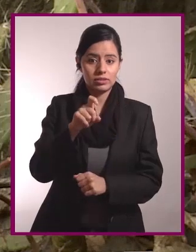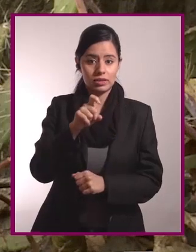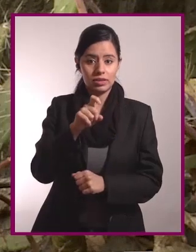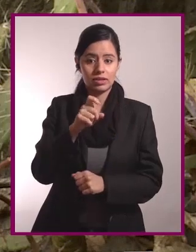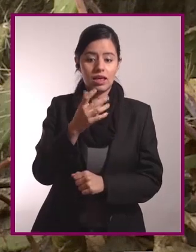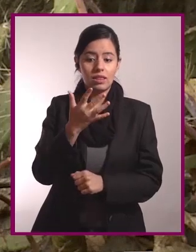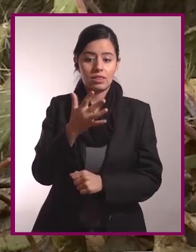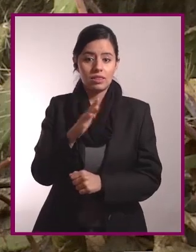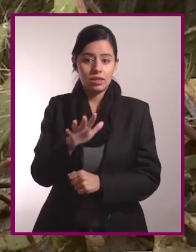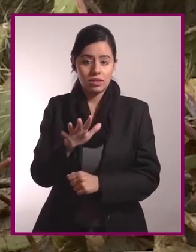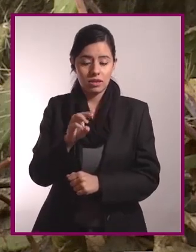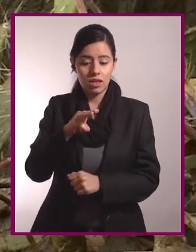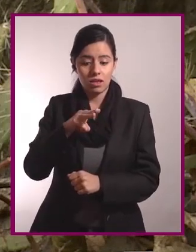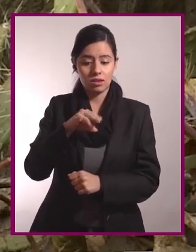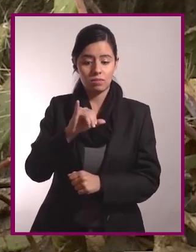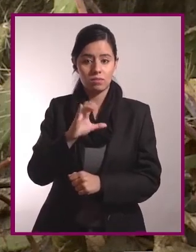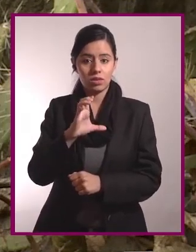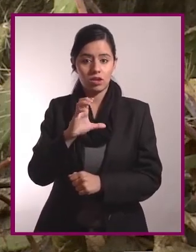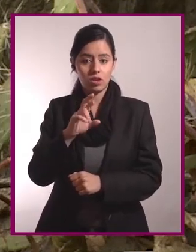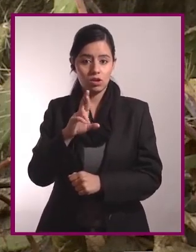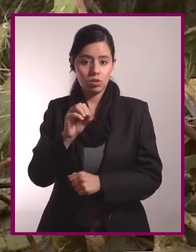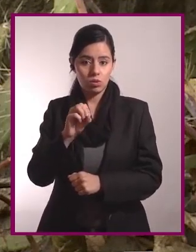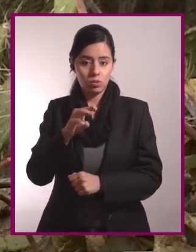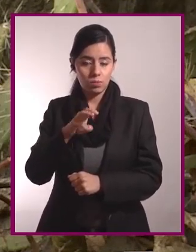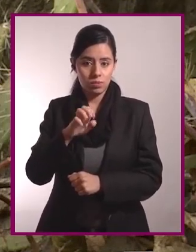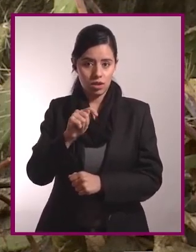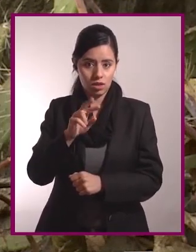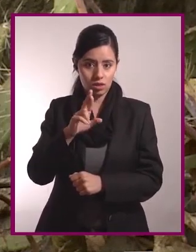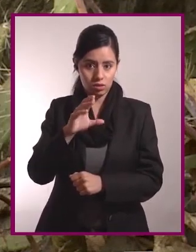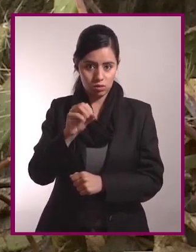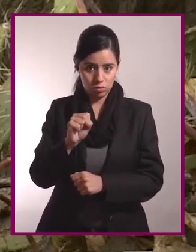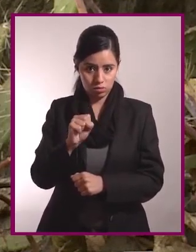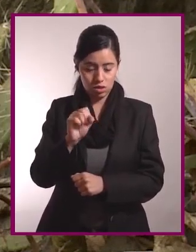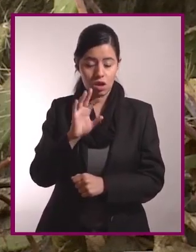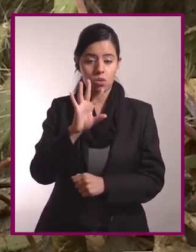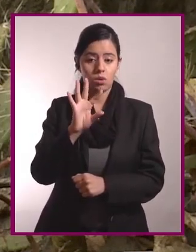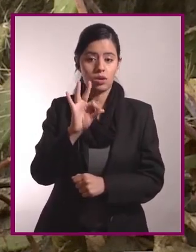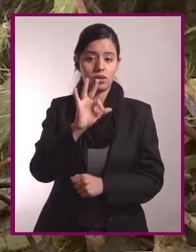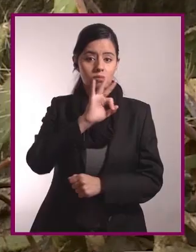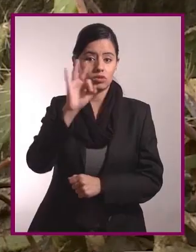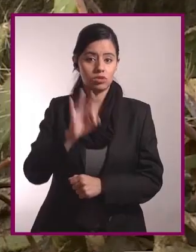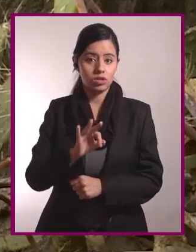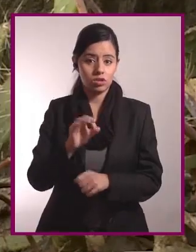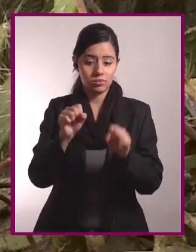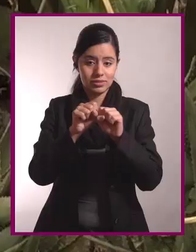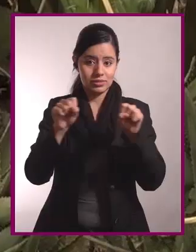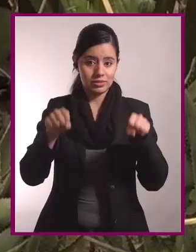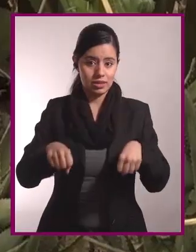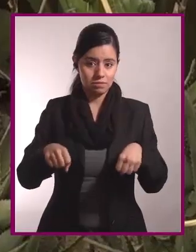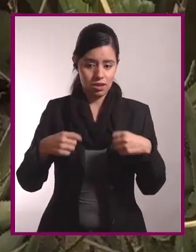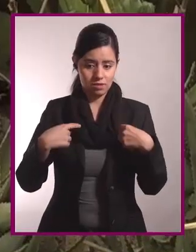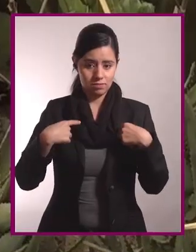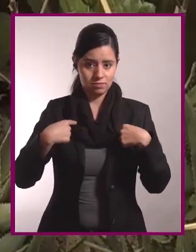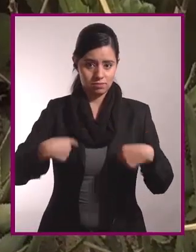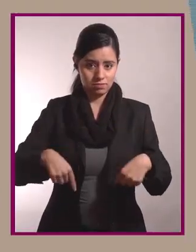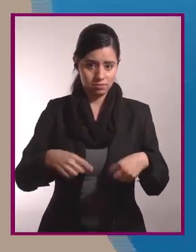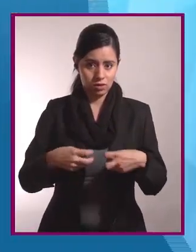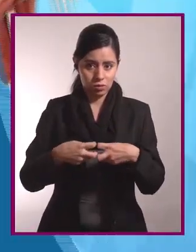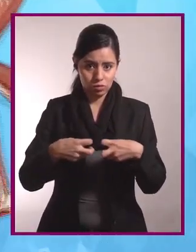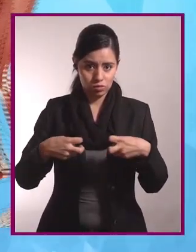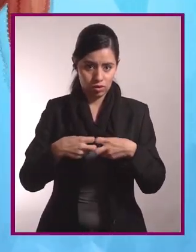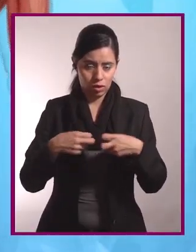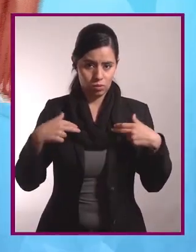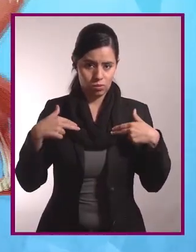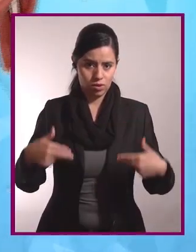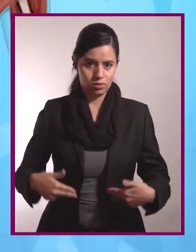y 10 micrómetros. Y conforman el 40% del sistema muscular humano. A pesar de que las fibras de